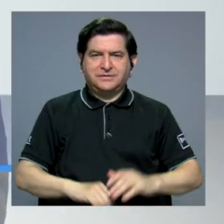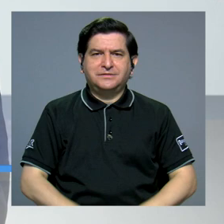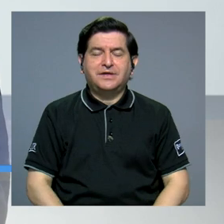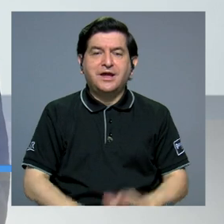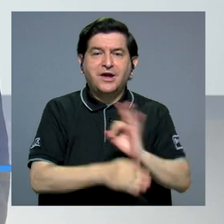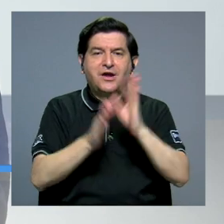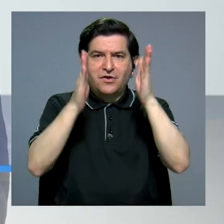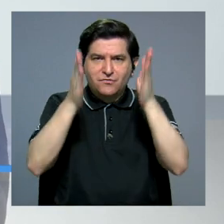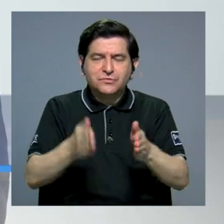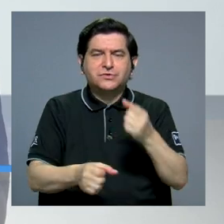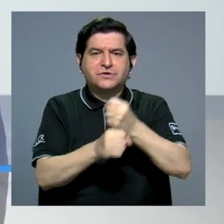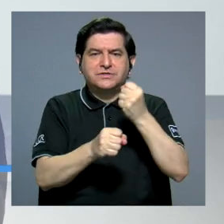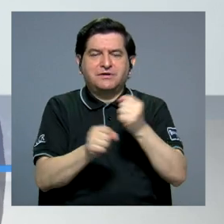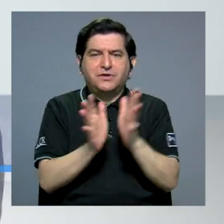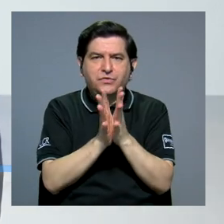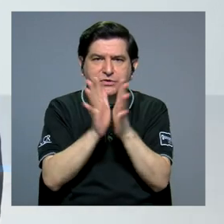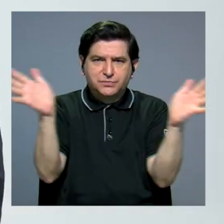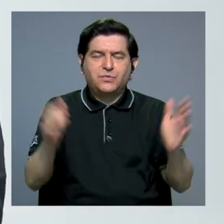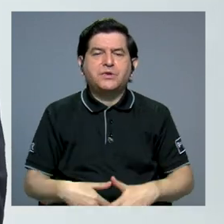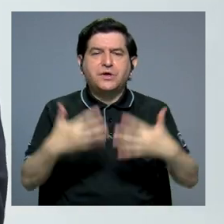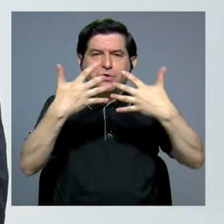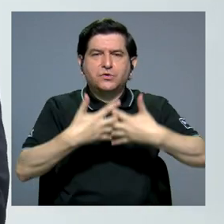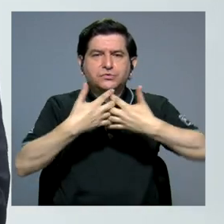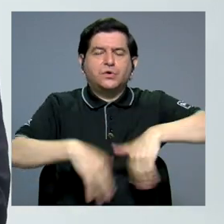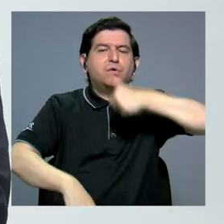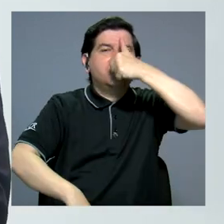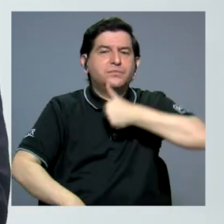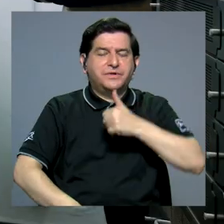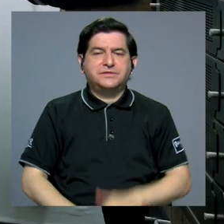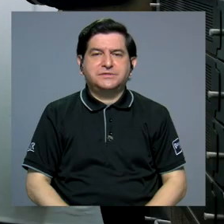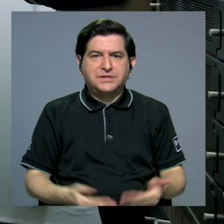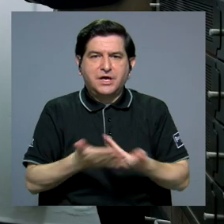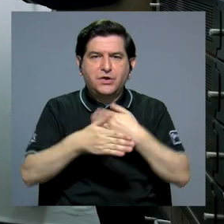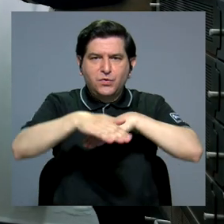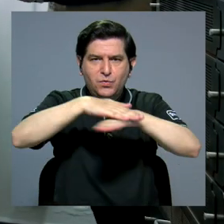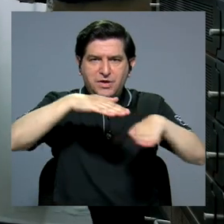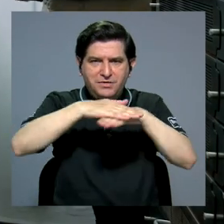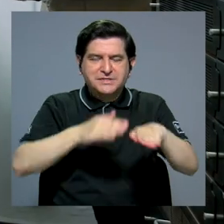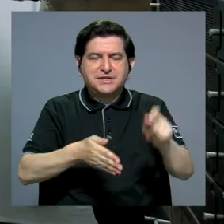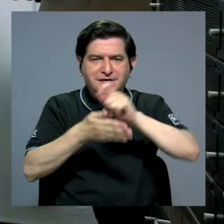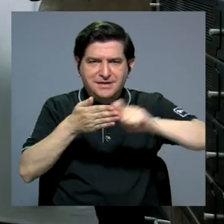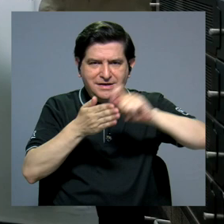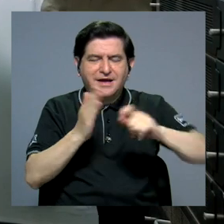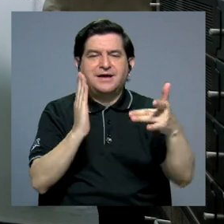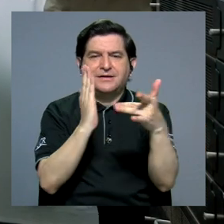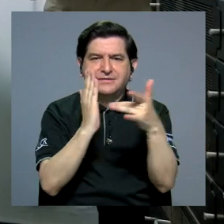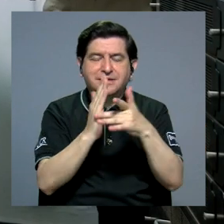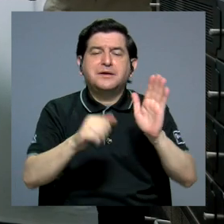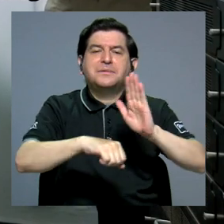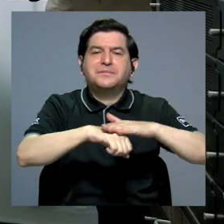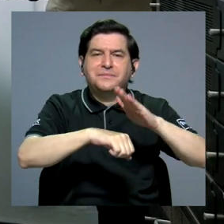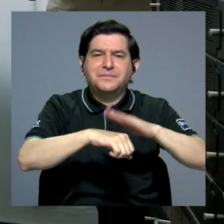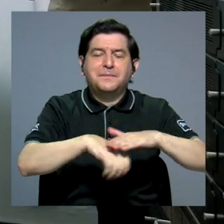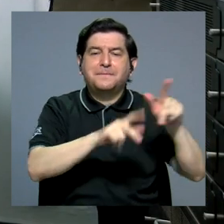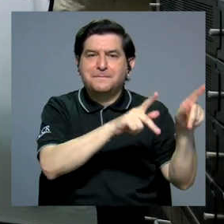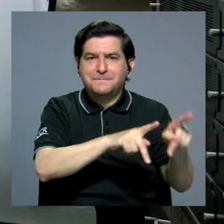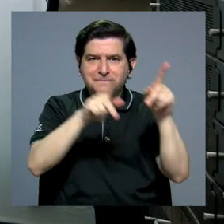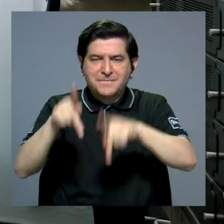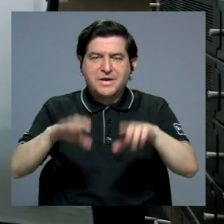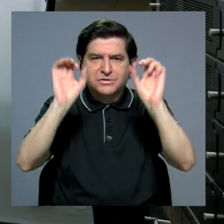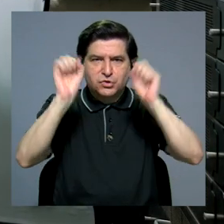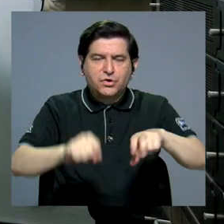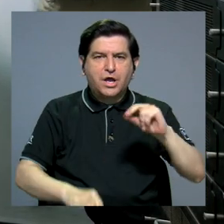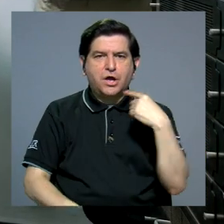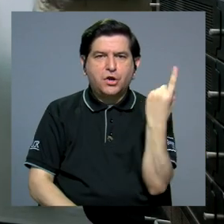son funcionarios, empleados públicos o de la empresa privada. La nueva sede de la Academia de Tecnología permitirá que las